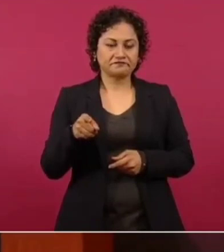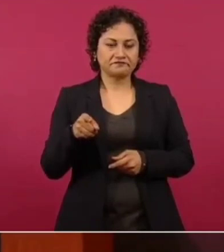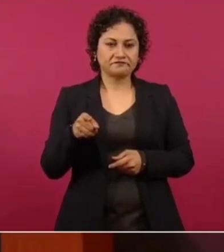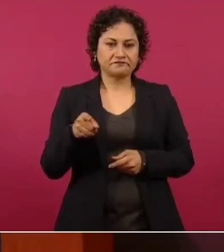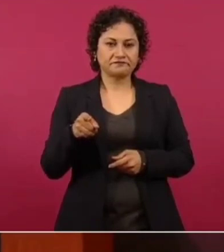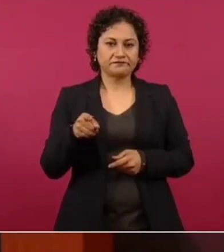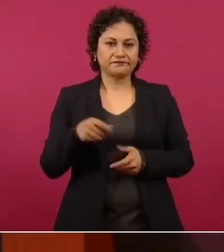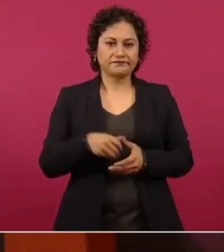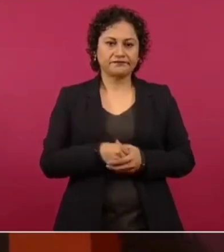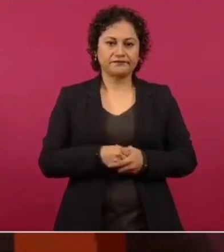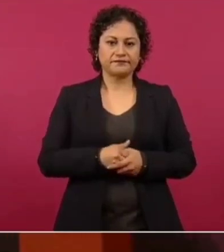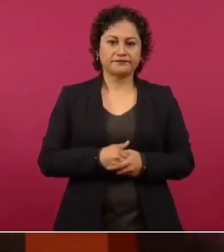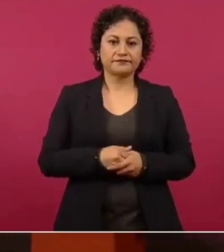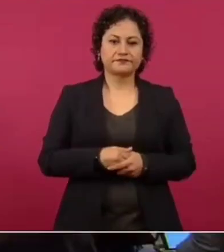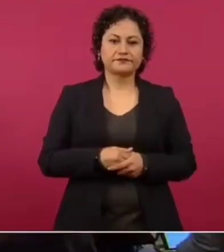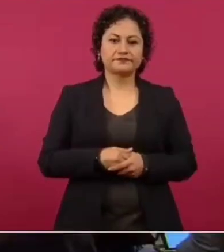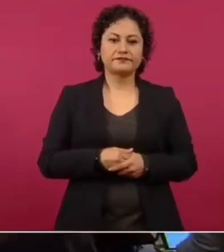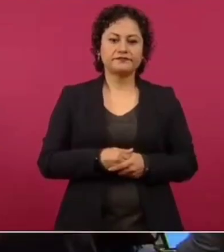Ah, pues.